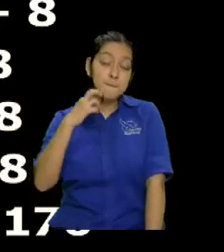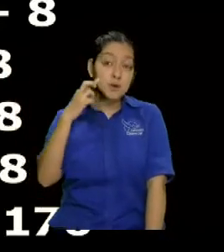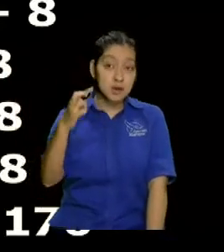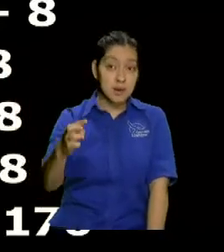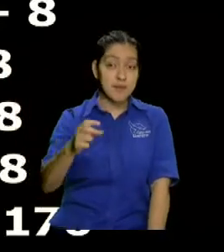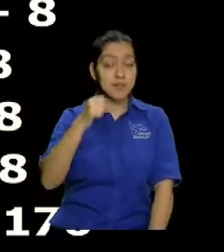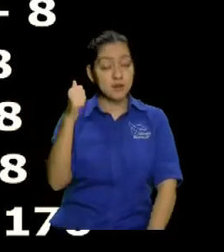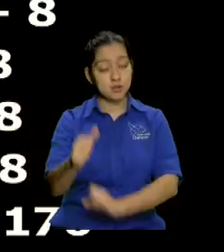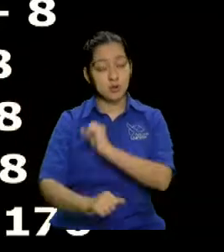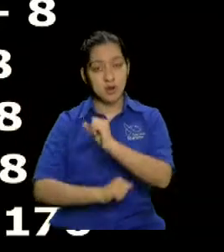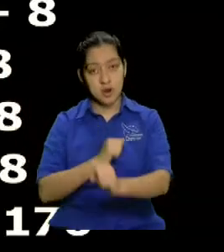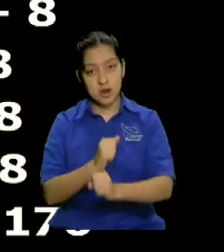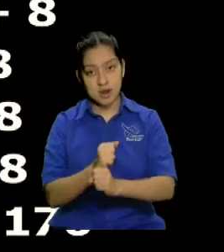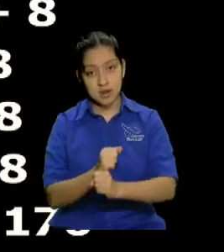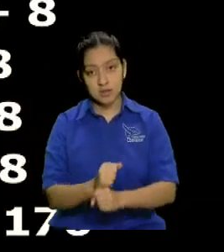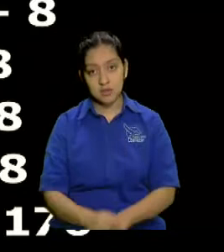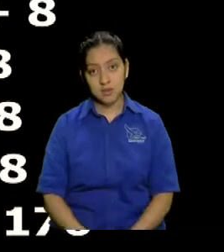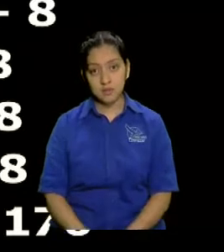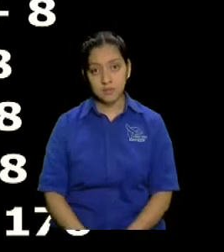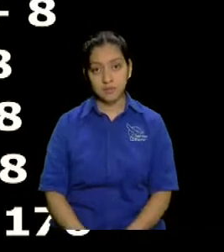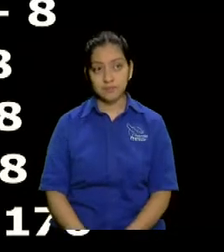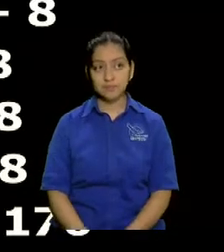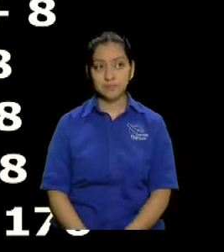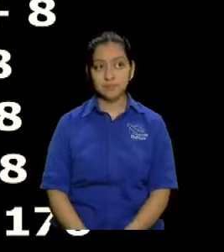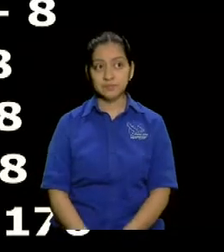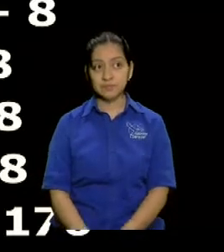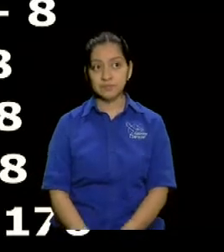2020, tendría que ser la Resh.